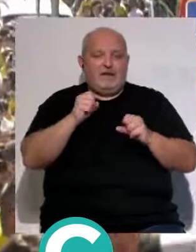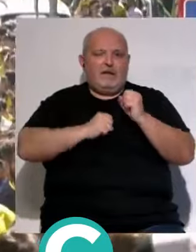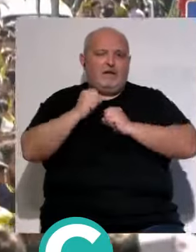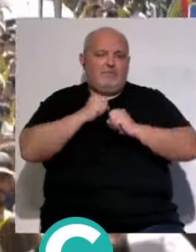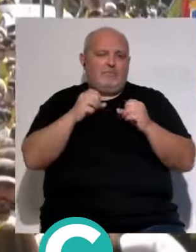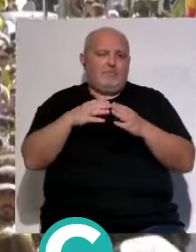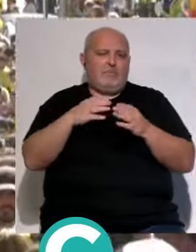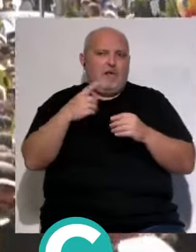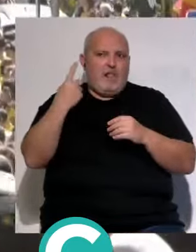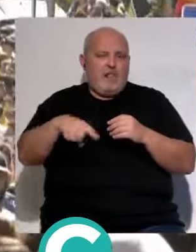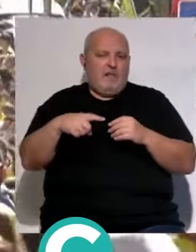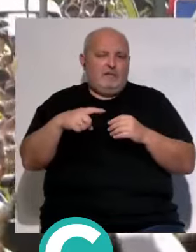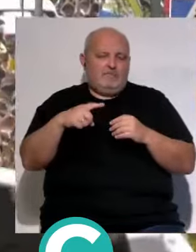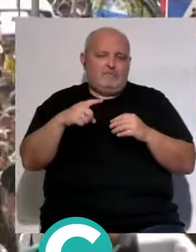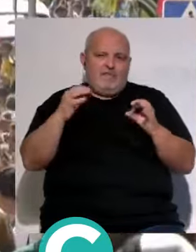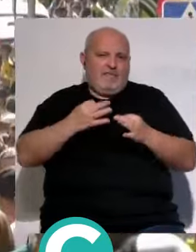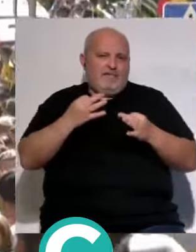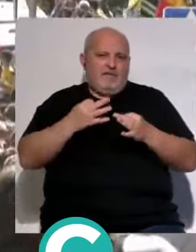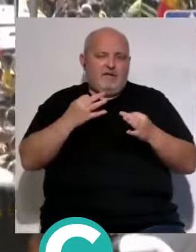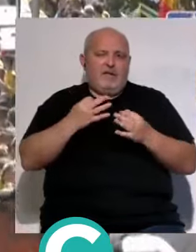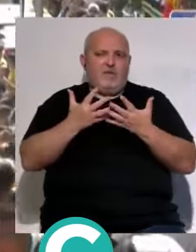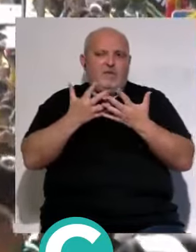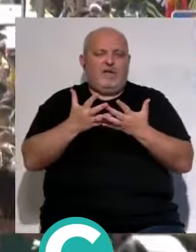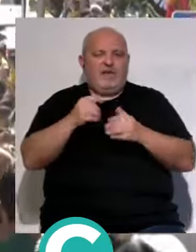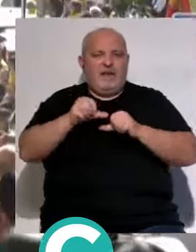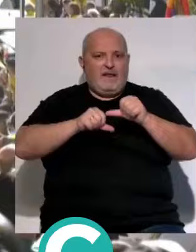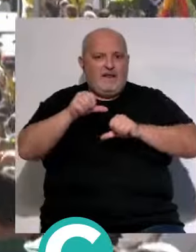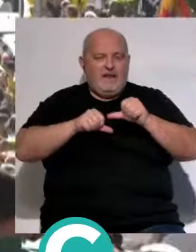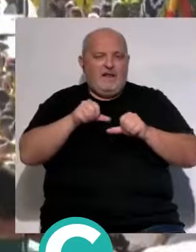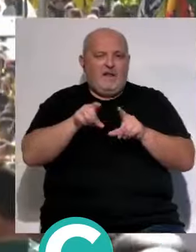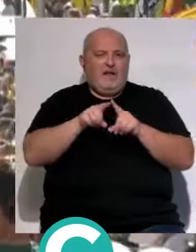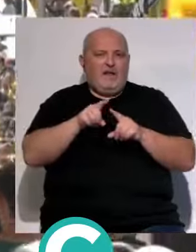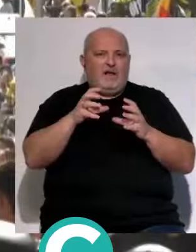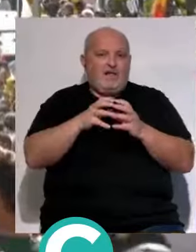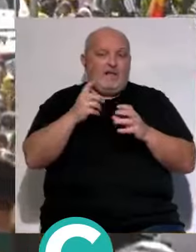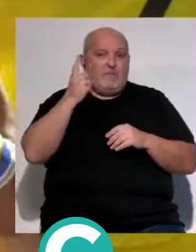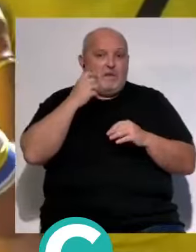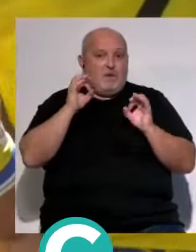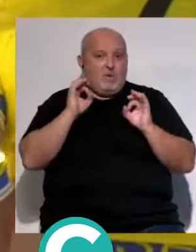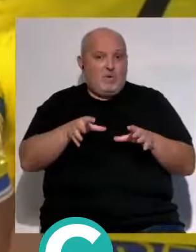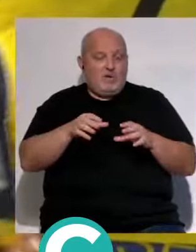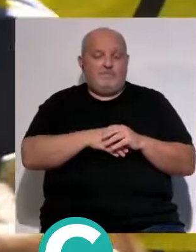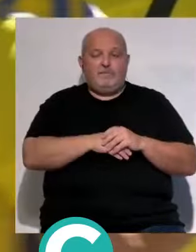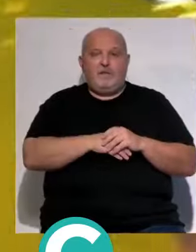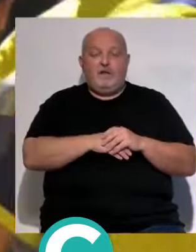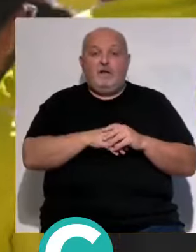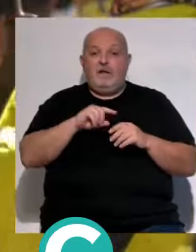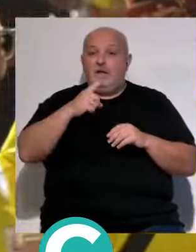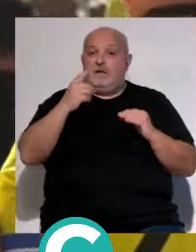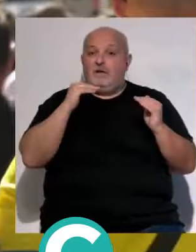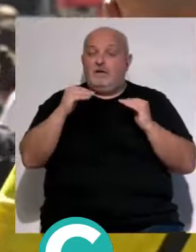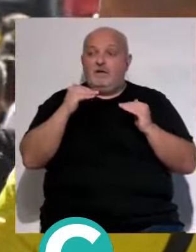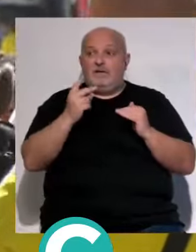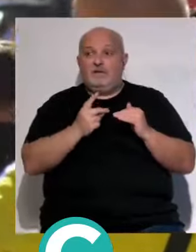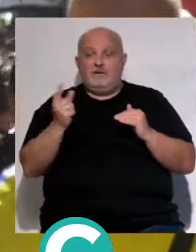económicamente de los equipos más fuertes de la categoría tiene que serlo por la ayuda que le da la liga igual que lo hace el Granada y el Almería y en las primeras temporadas de los